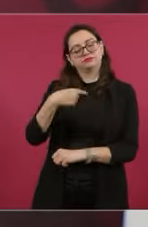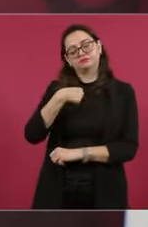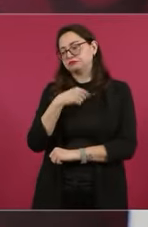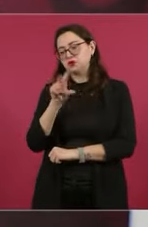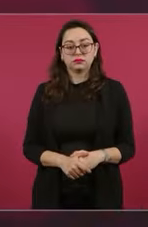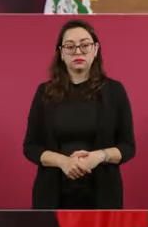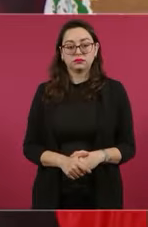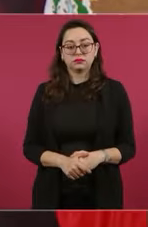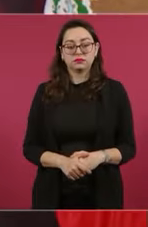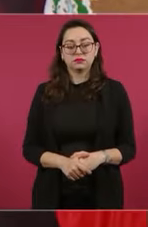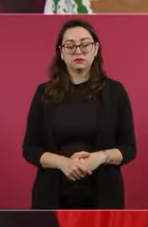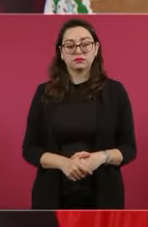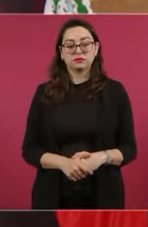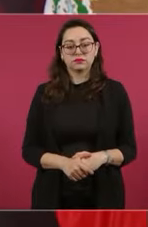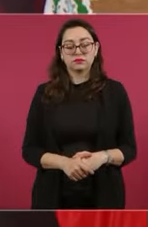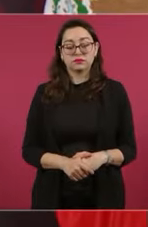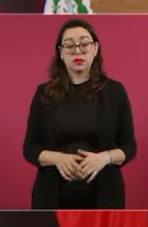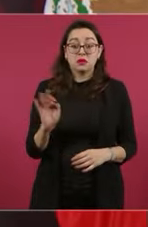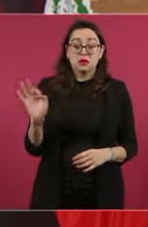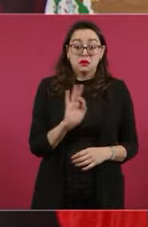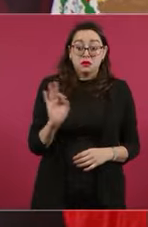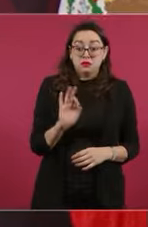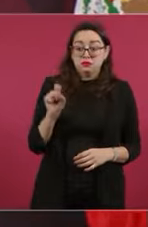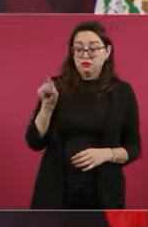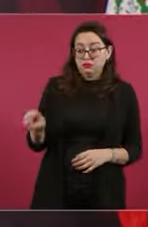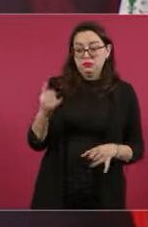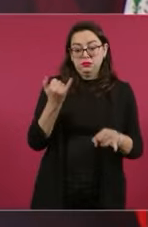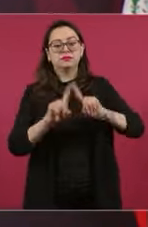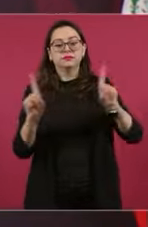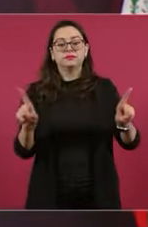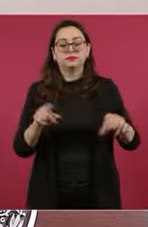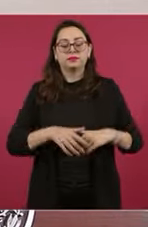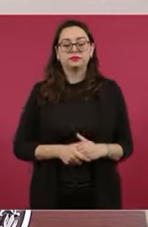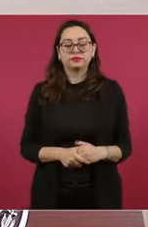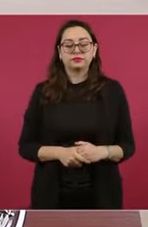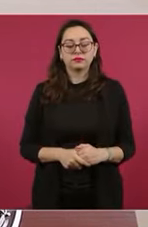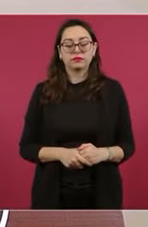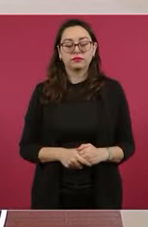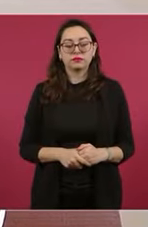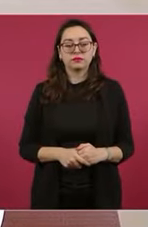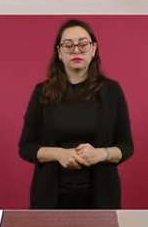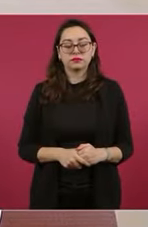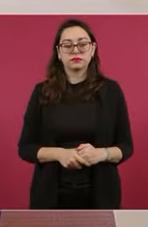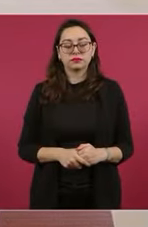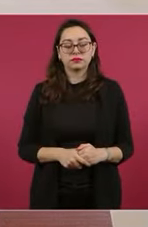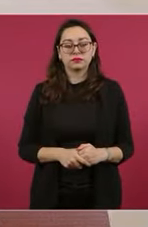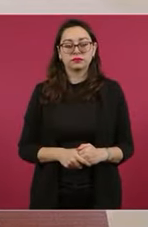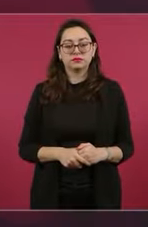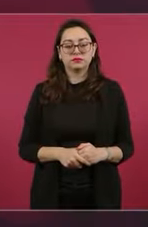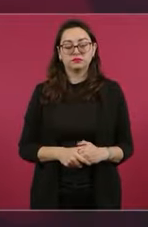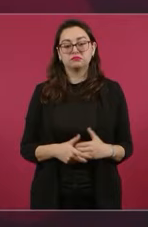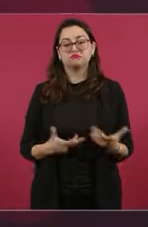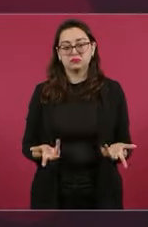un asunto así, pero a lo mejor él tiene información sobre esto y sería muy bueno